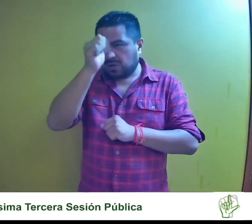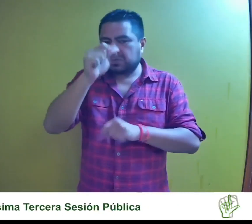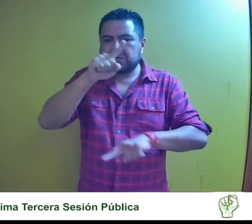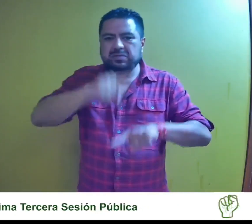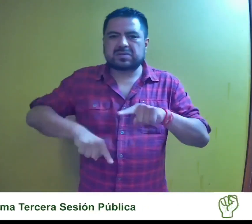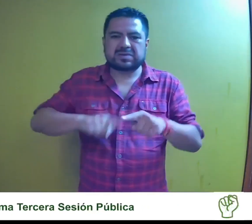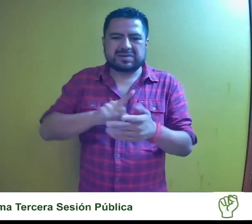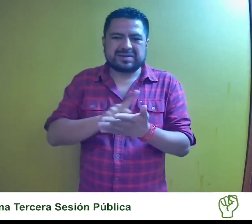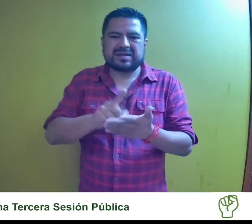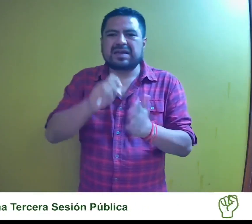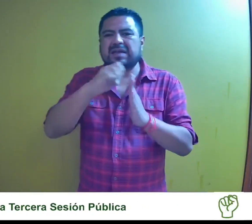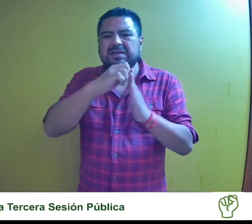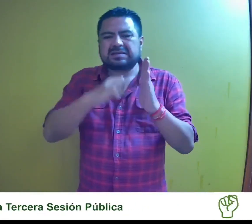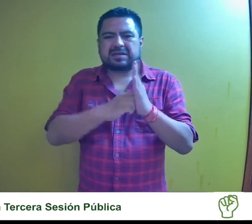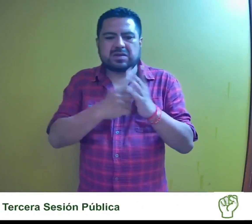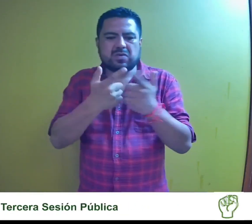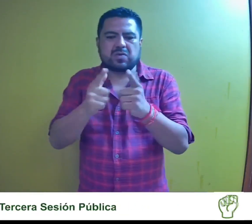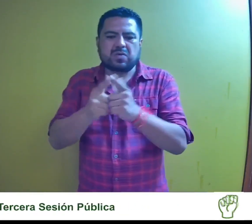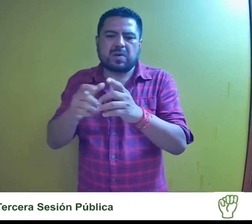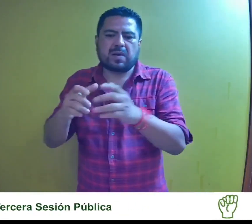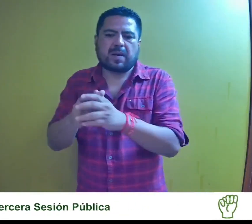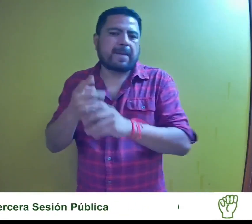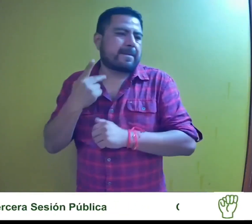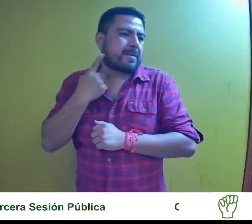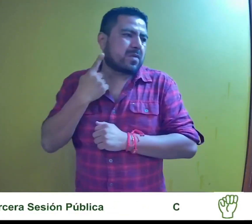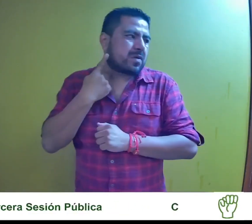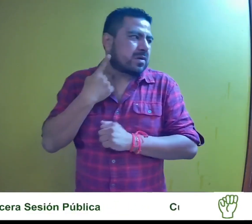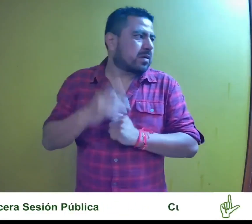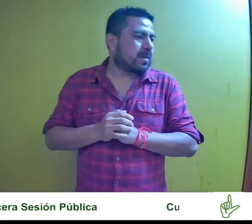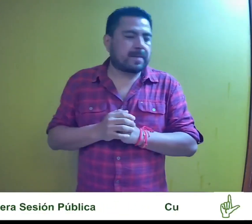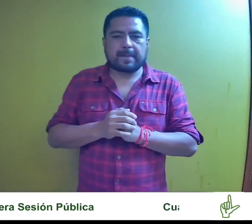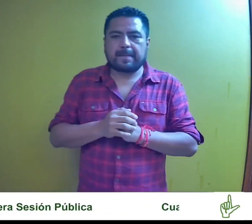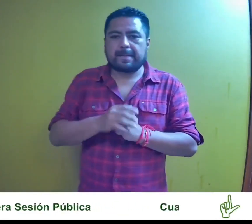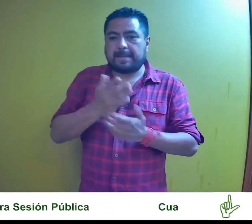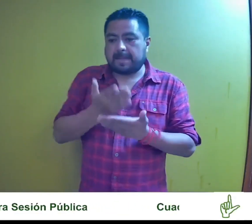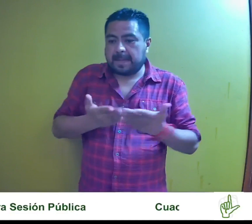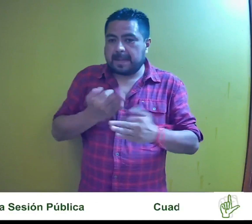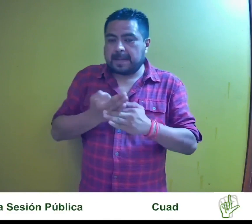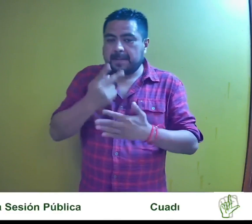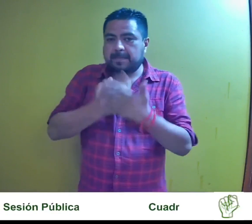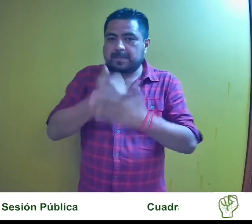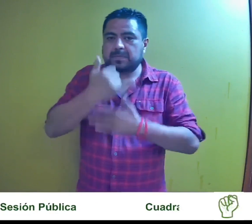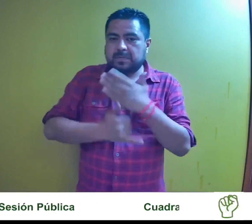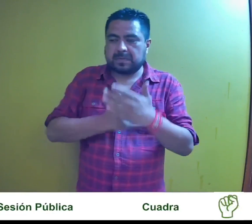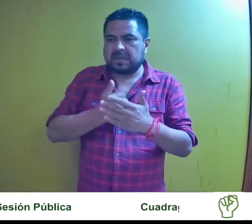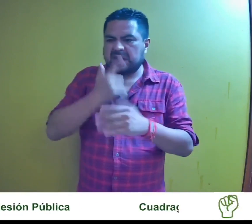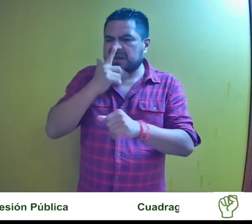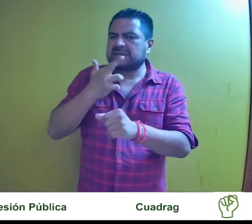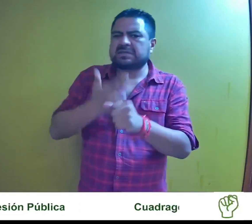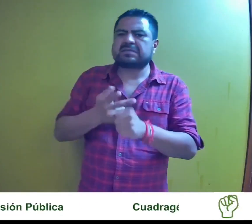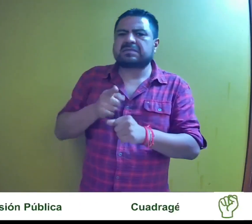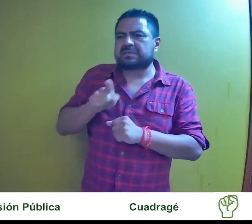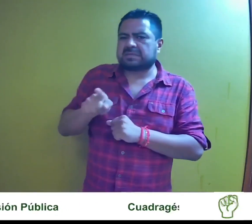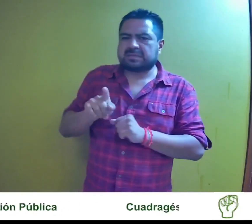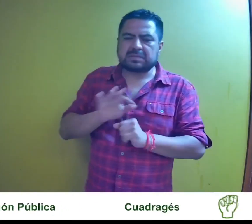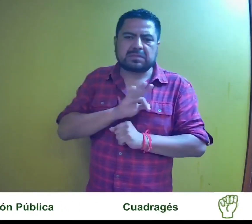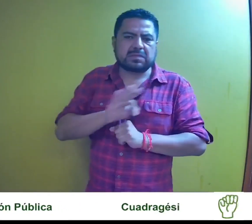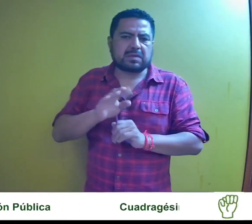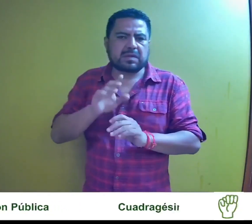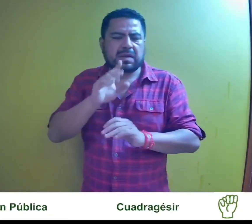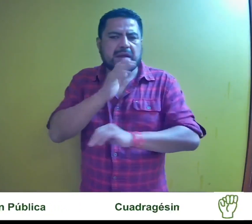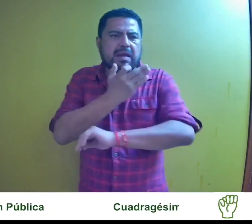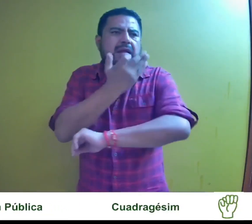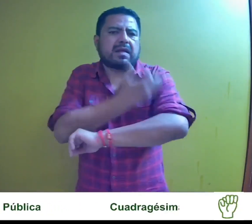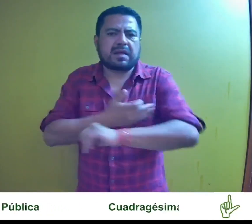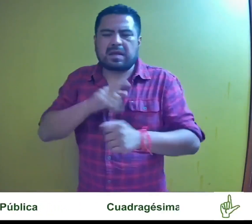principios y estatutos de dicho partido político. Al respecto, en el proyecto se razona que la autoridad responsable ha sido tardía